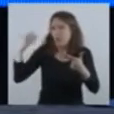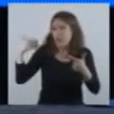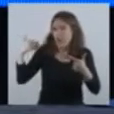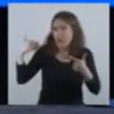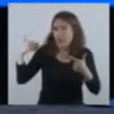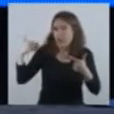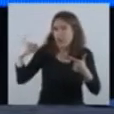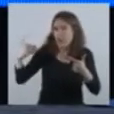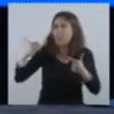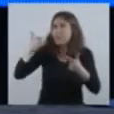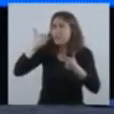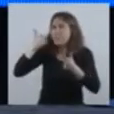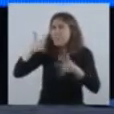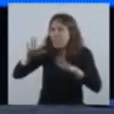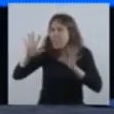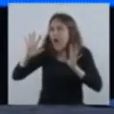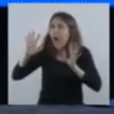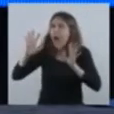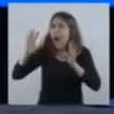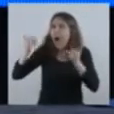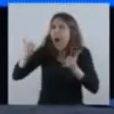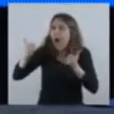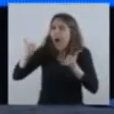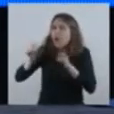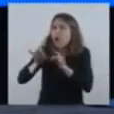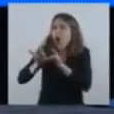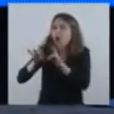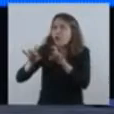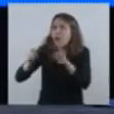logrado un amistamiento de los contagios.